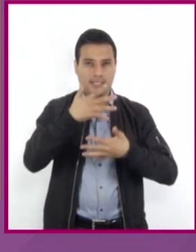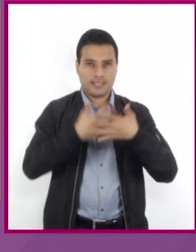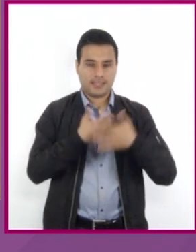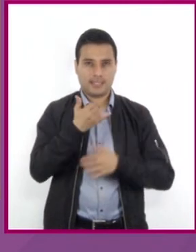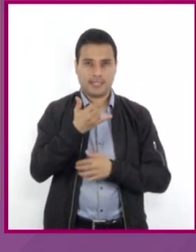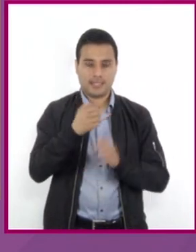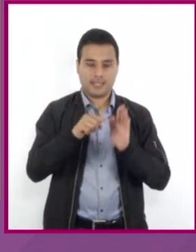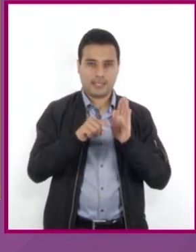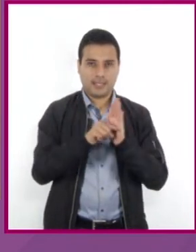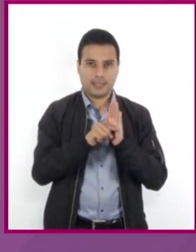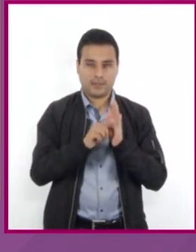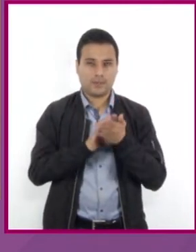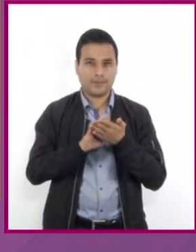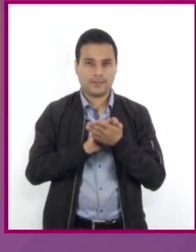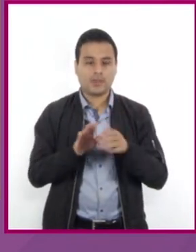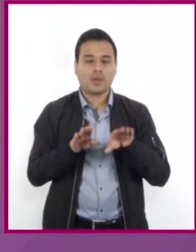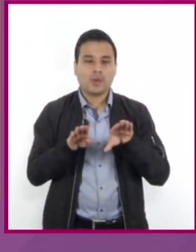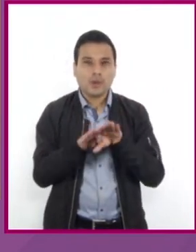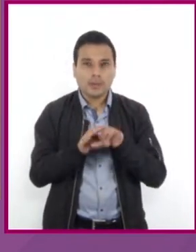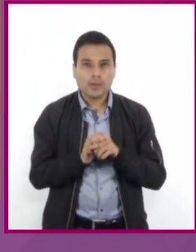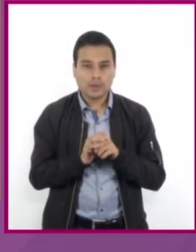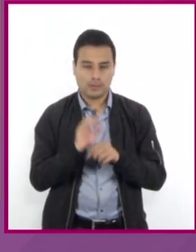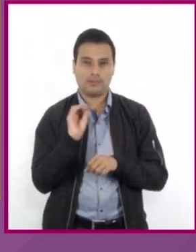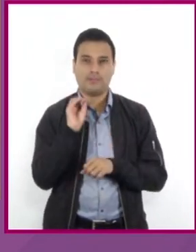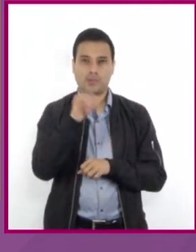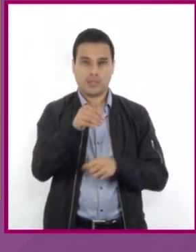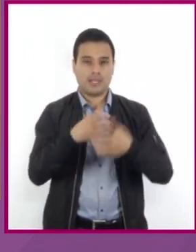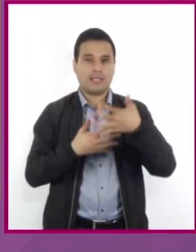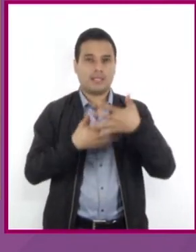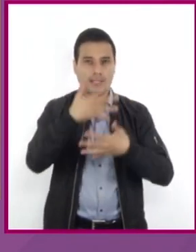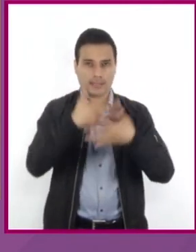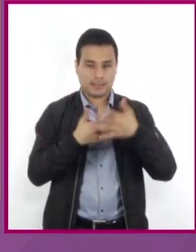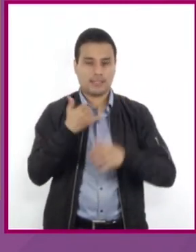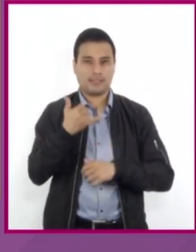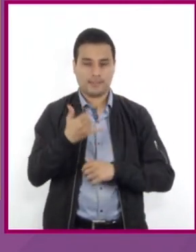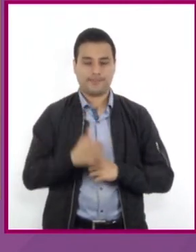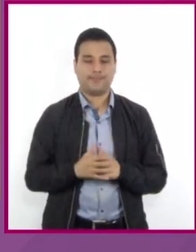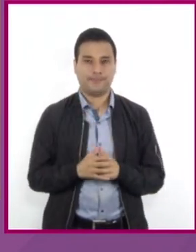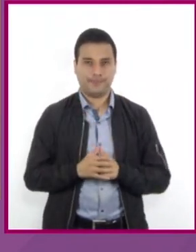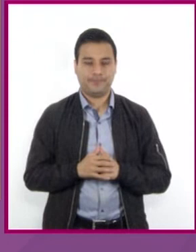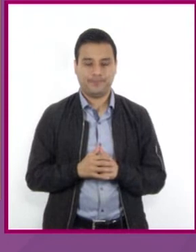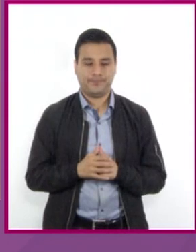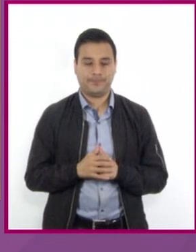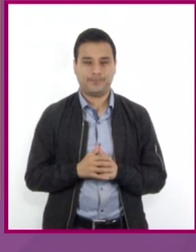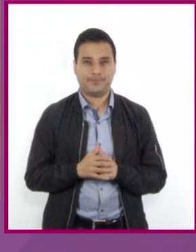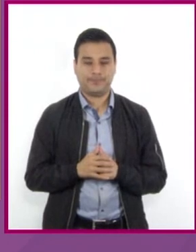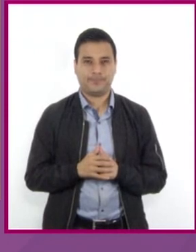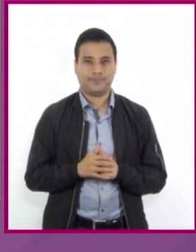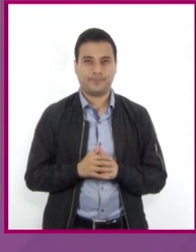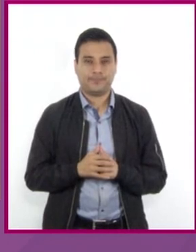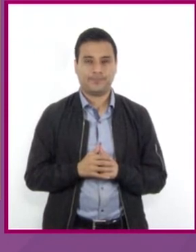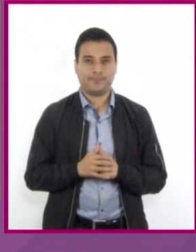al sumar su inverso aditivo 15Y en ambos miembros de la ecuación